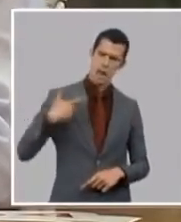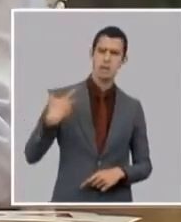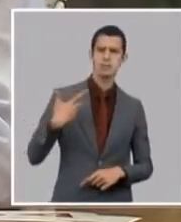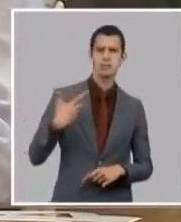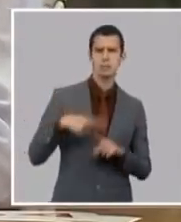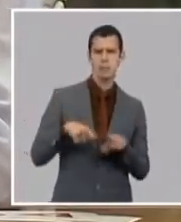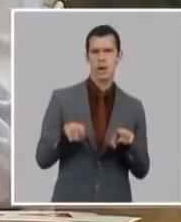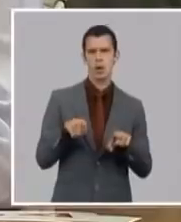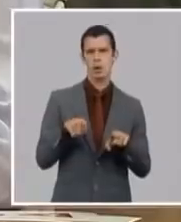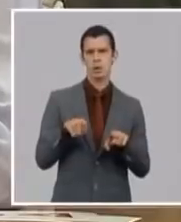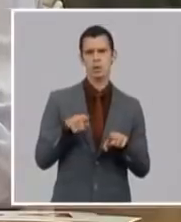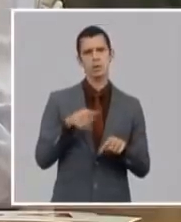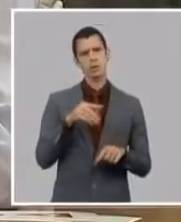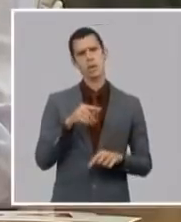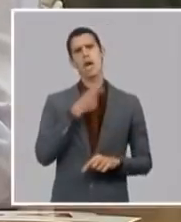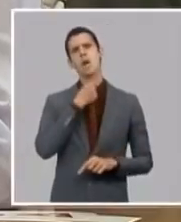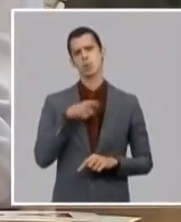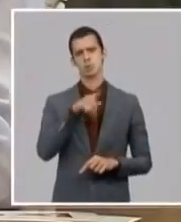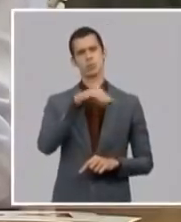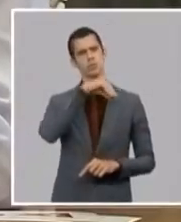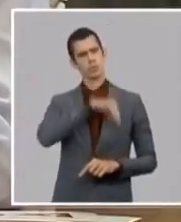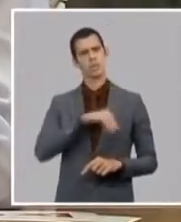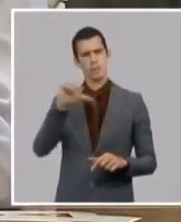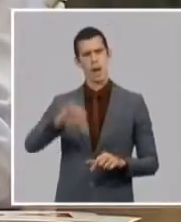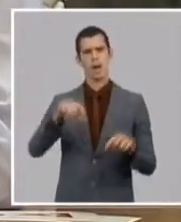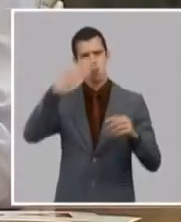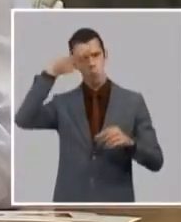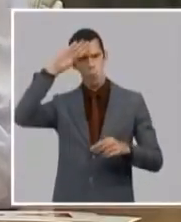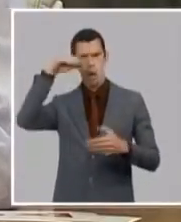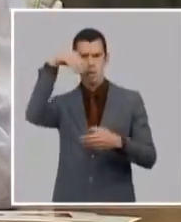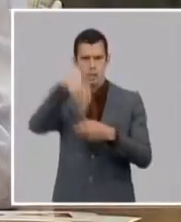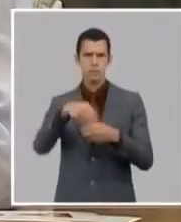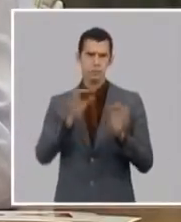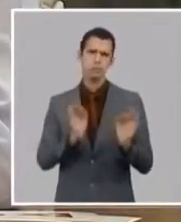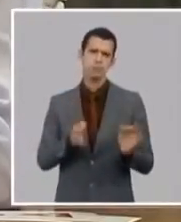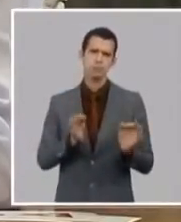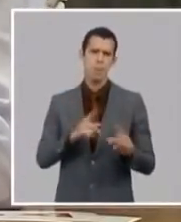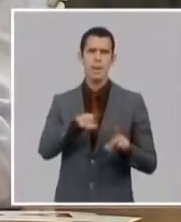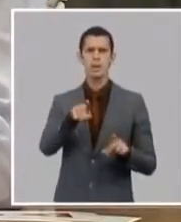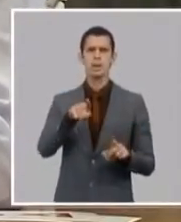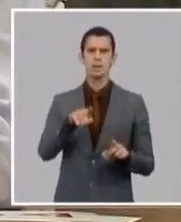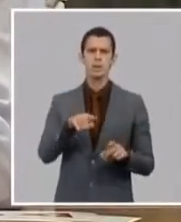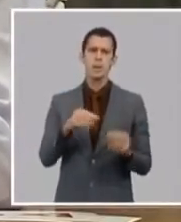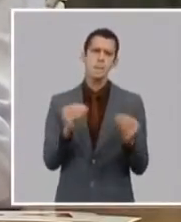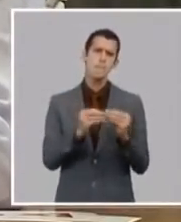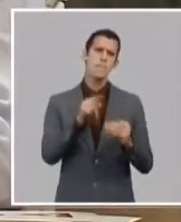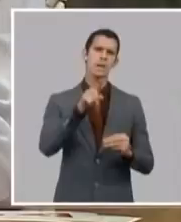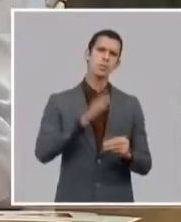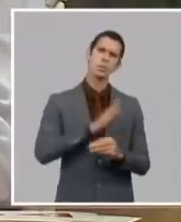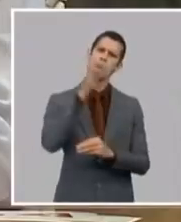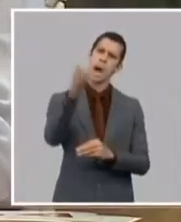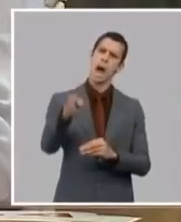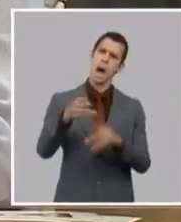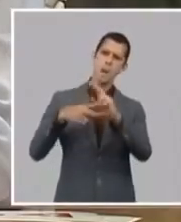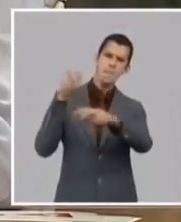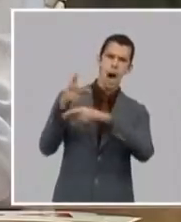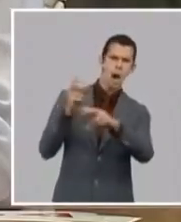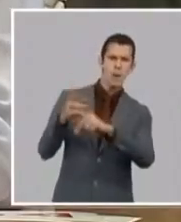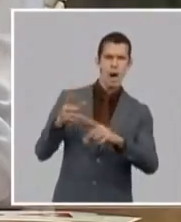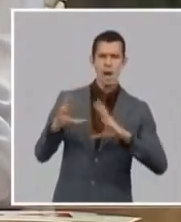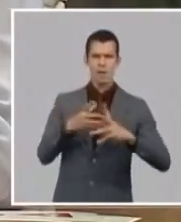a atentar contra los demás tienen derecho a expresarlo pacíficamente tienen derecho a ir a las instituciones que tienen que atenderlo